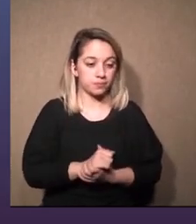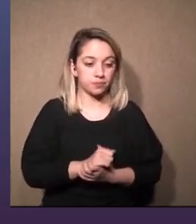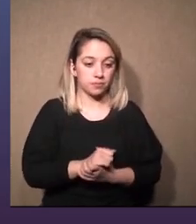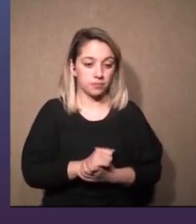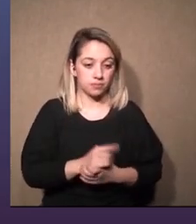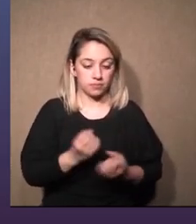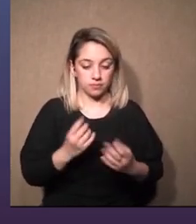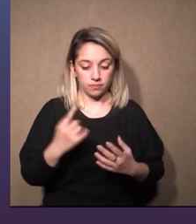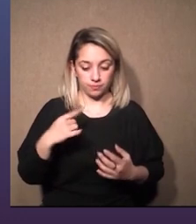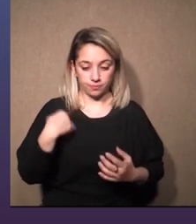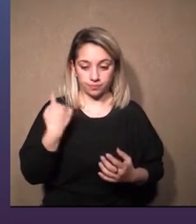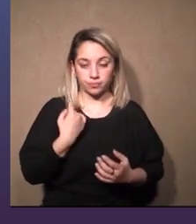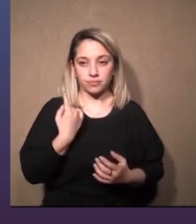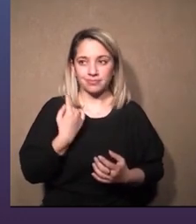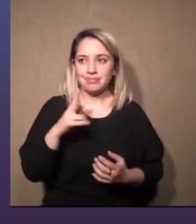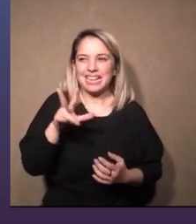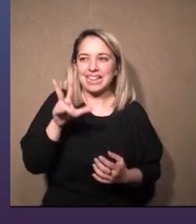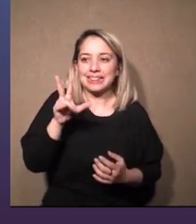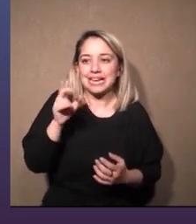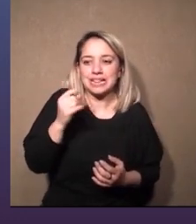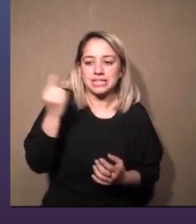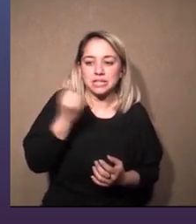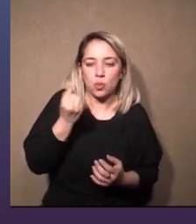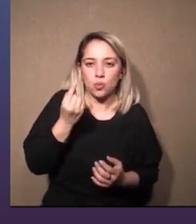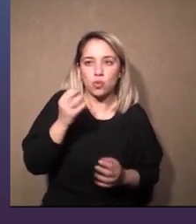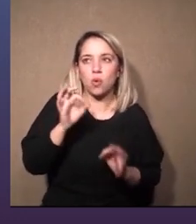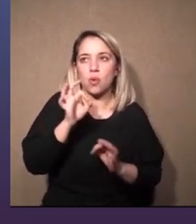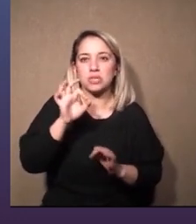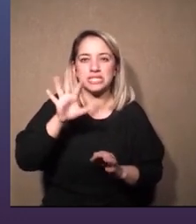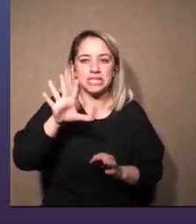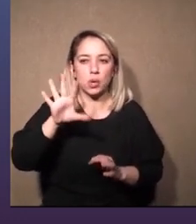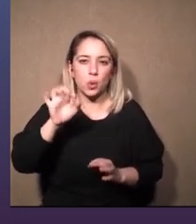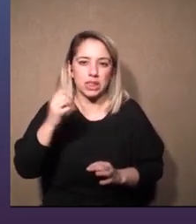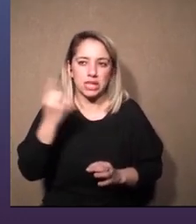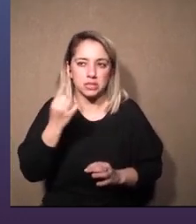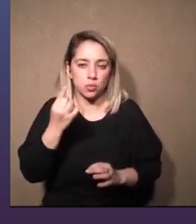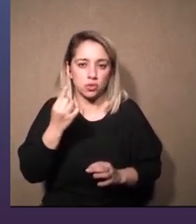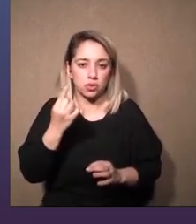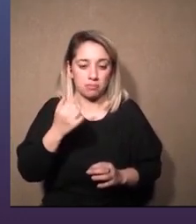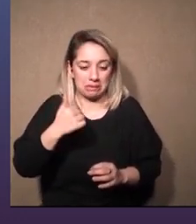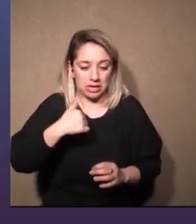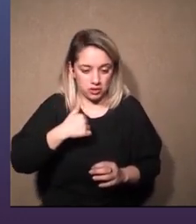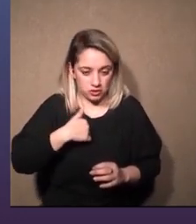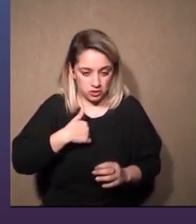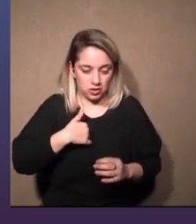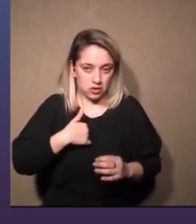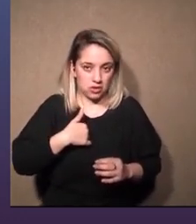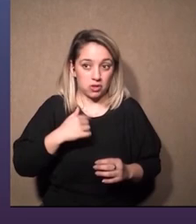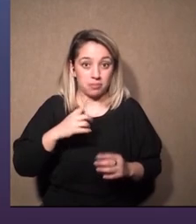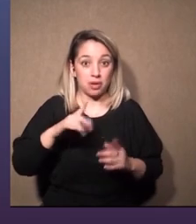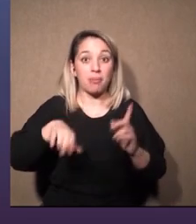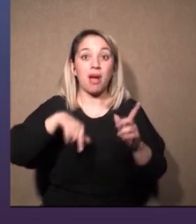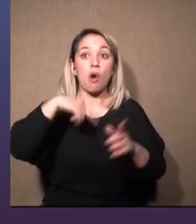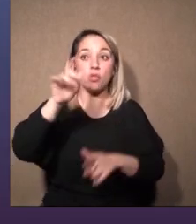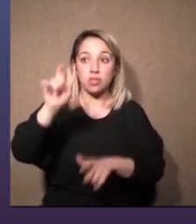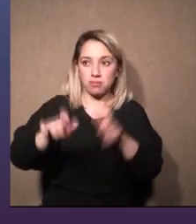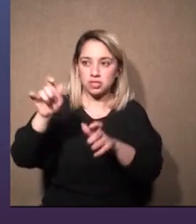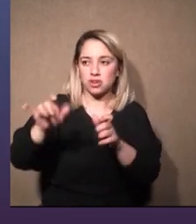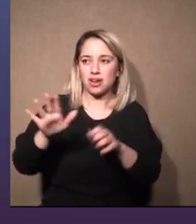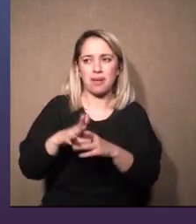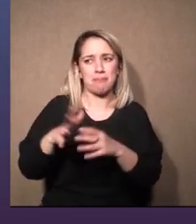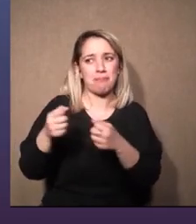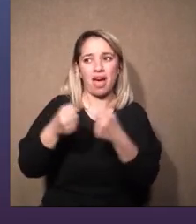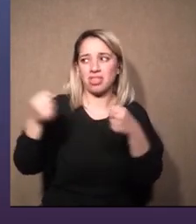50 o 30 segundos para las personas de afuera son 5 minutos 10 minutos y tenemos que estar